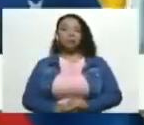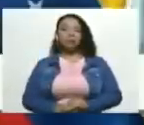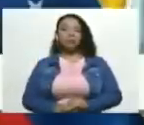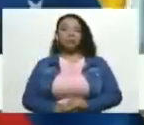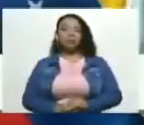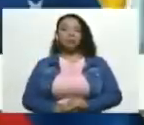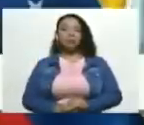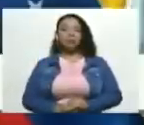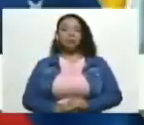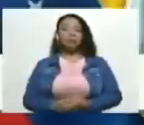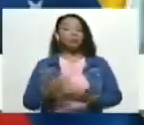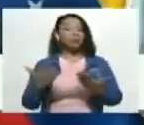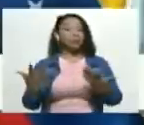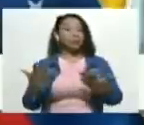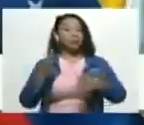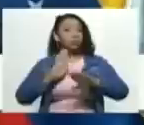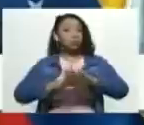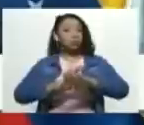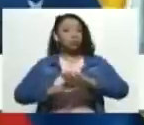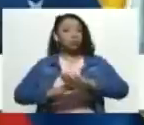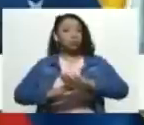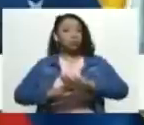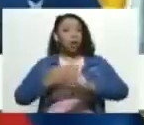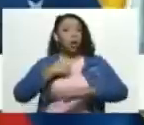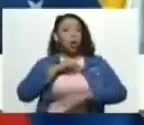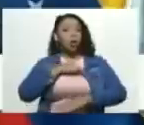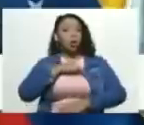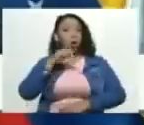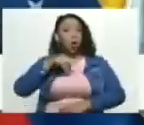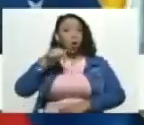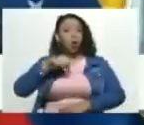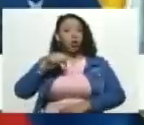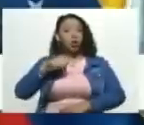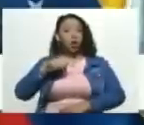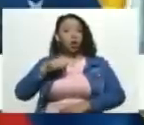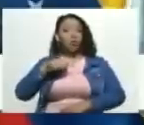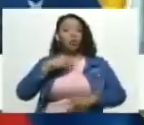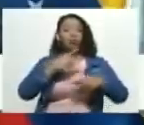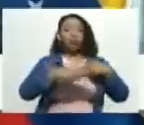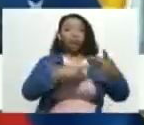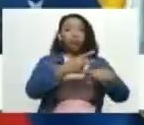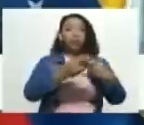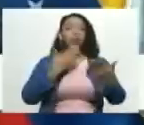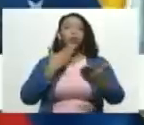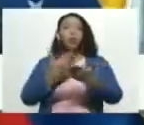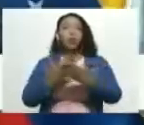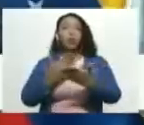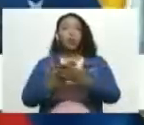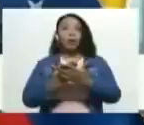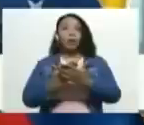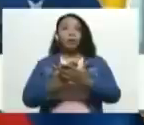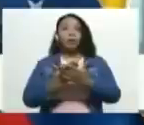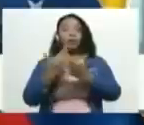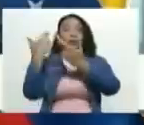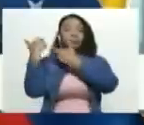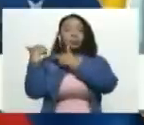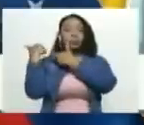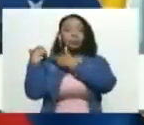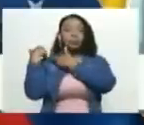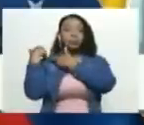Por lo tanto, nosotros los hemos procesado y hemos solicitado las órdenes respectivas